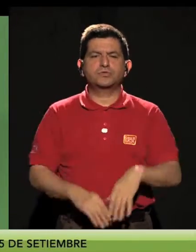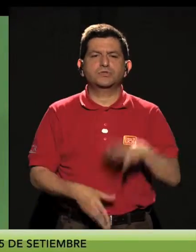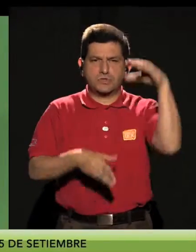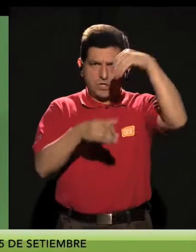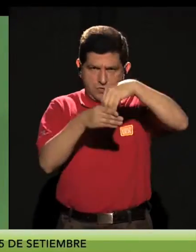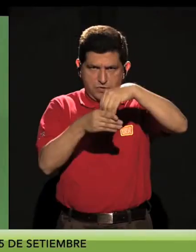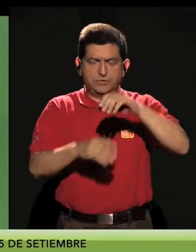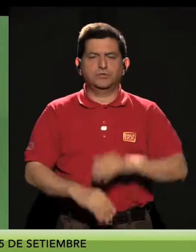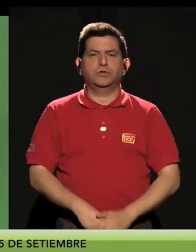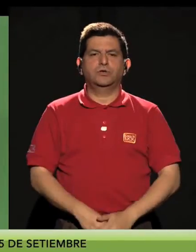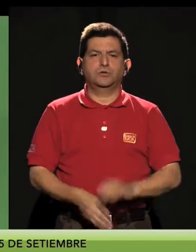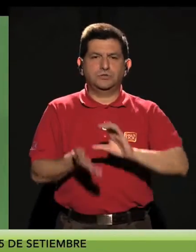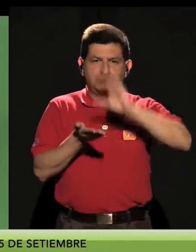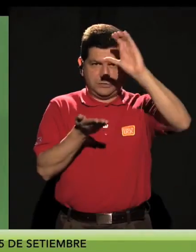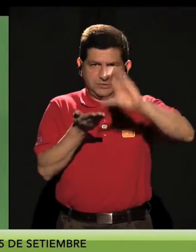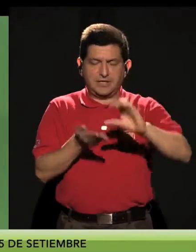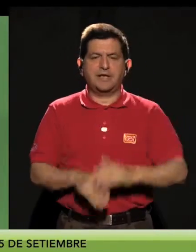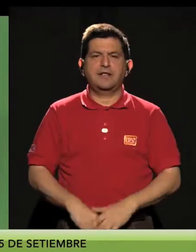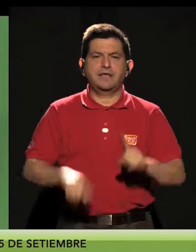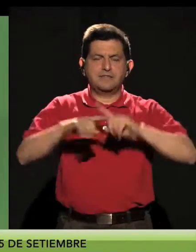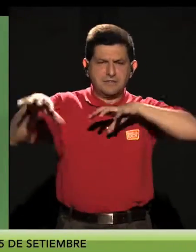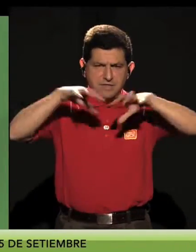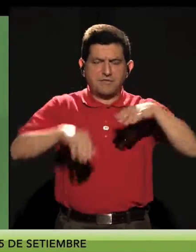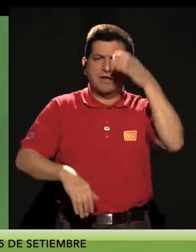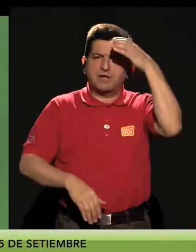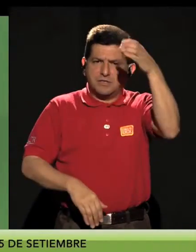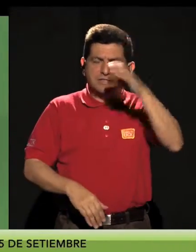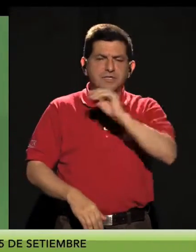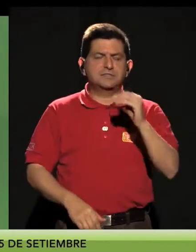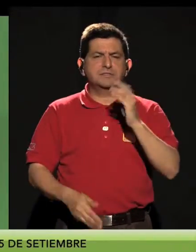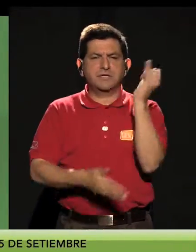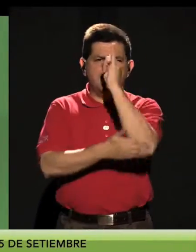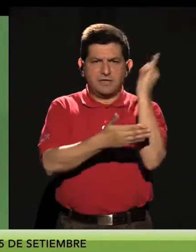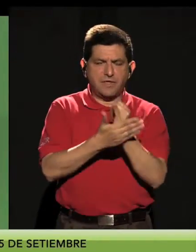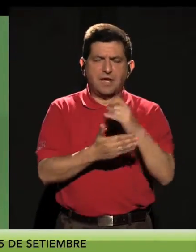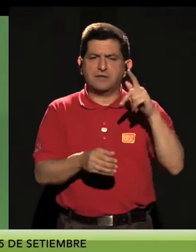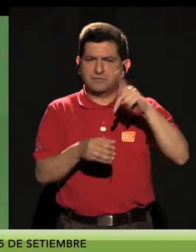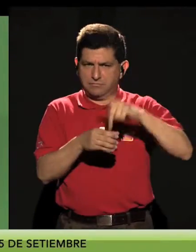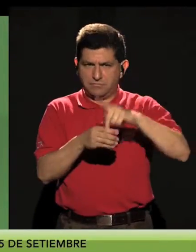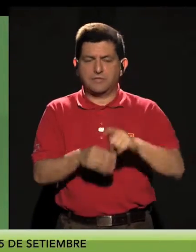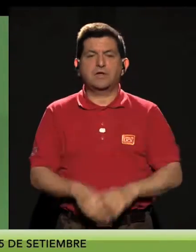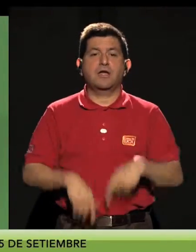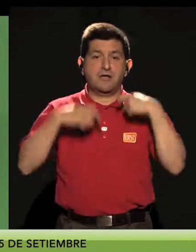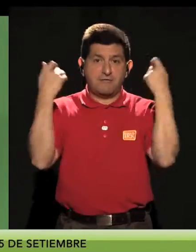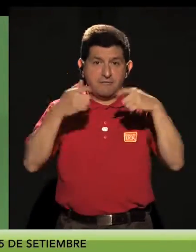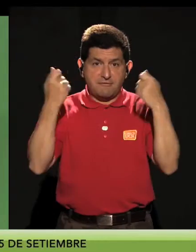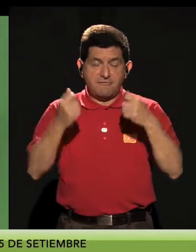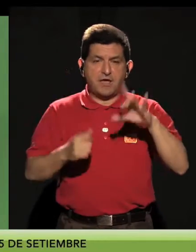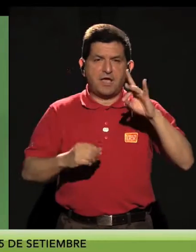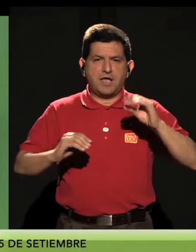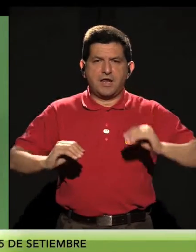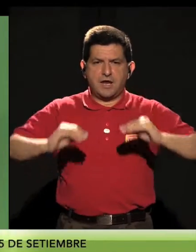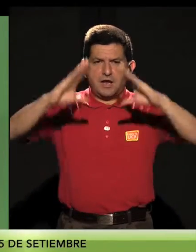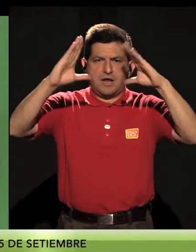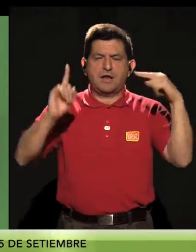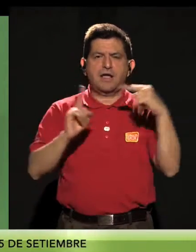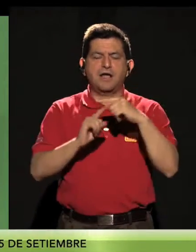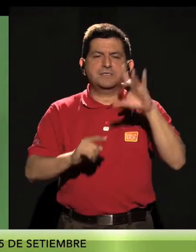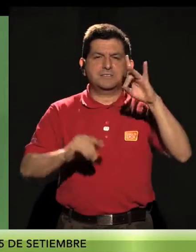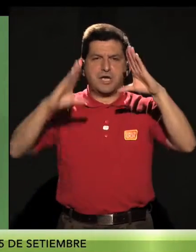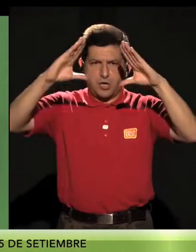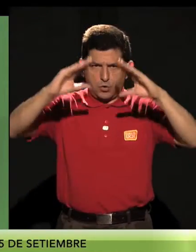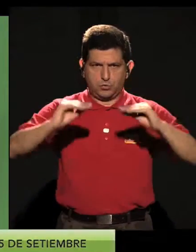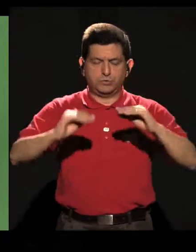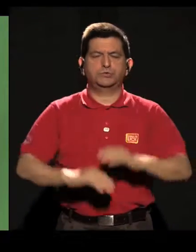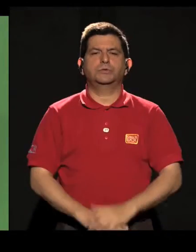para la Educación Inclusiva, CENAREC, será la sede de diversas actividades culturales y artísticas. Esta feria se realizará desde las 8 de la